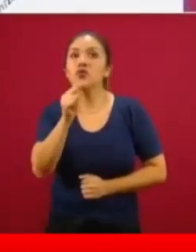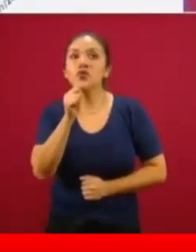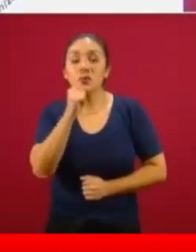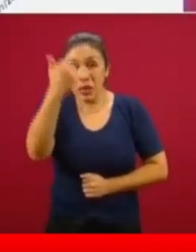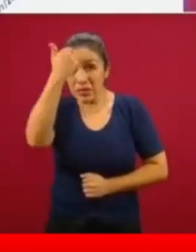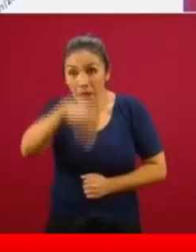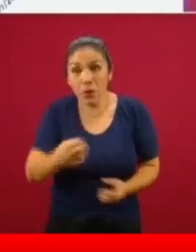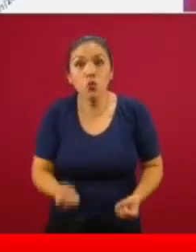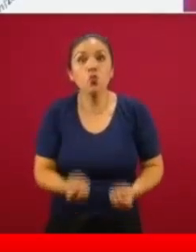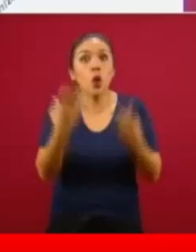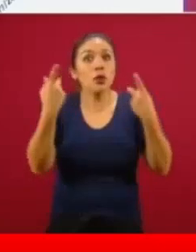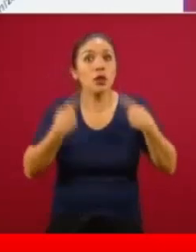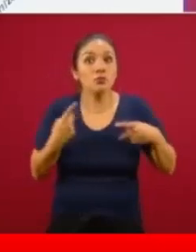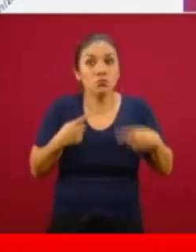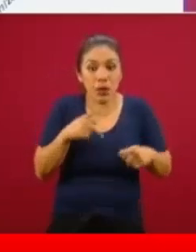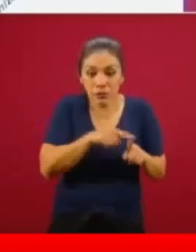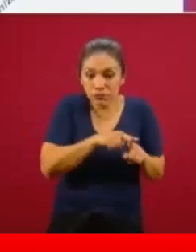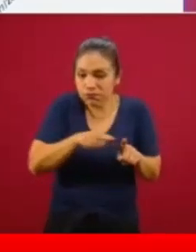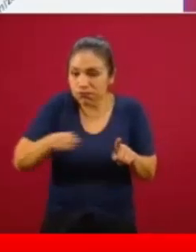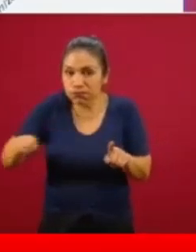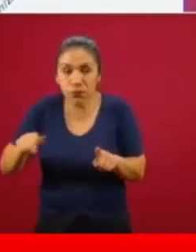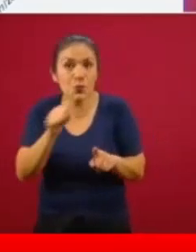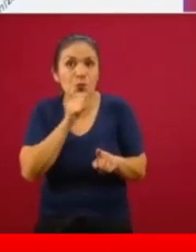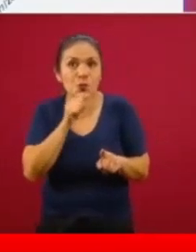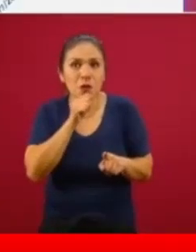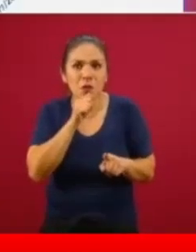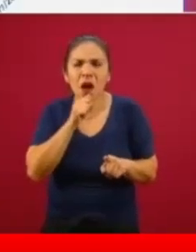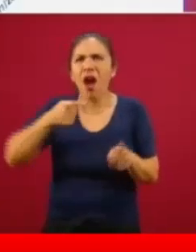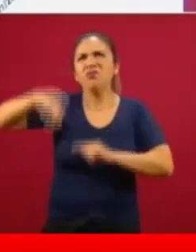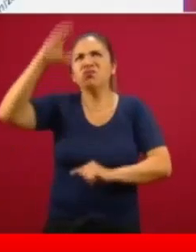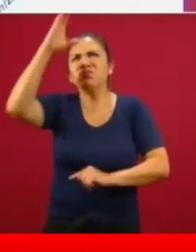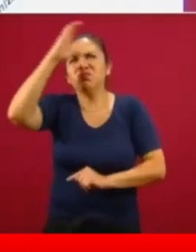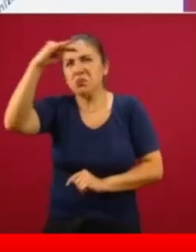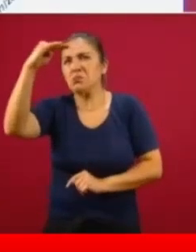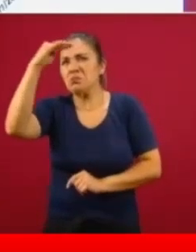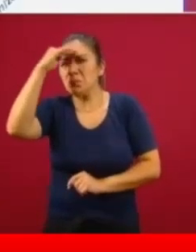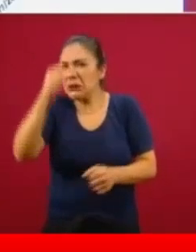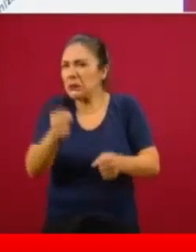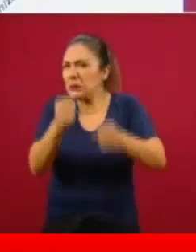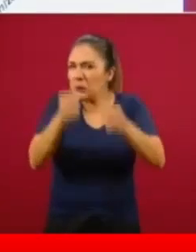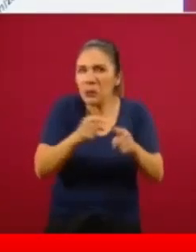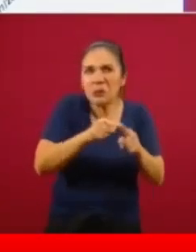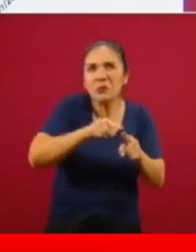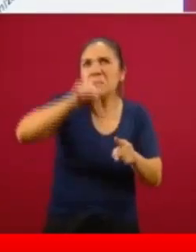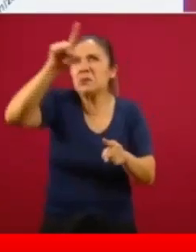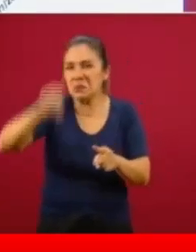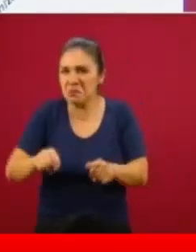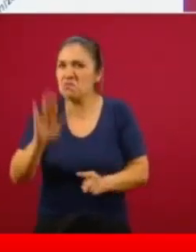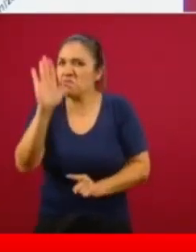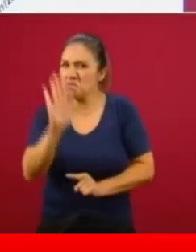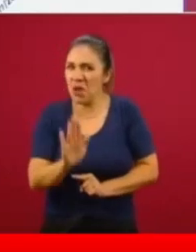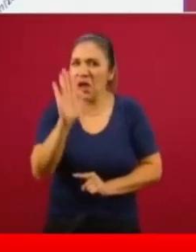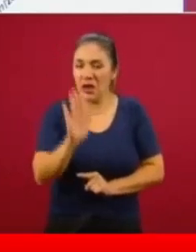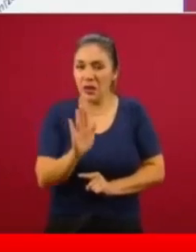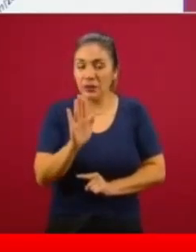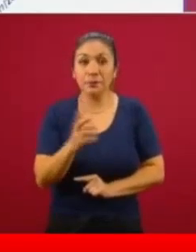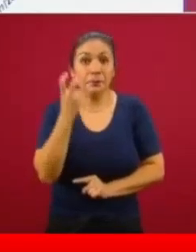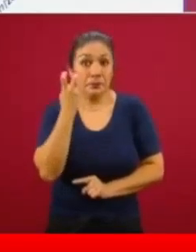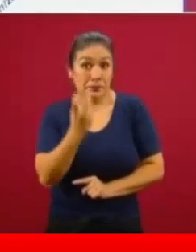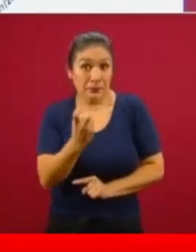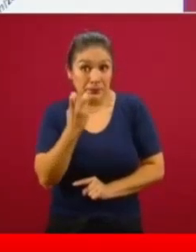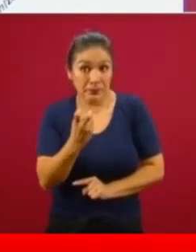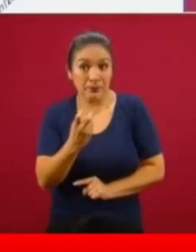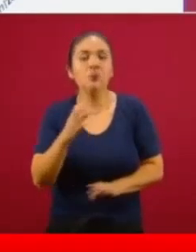todos estos casos e hicieron esta predicción. Y la hicieron con base en los primeros casos que se